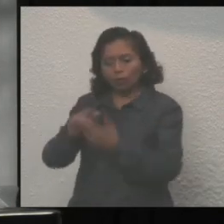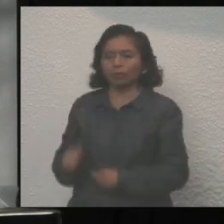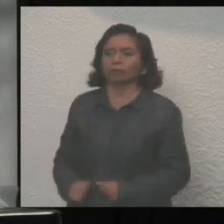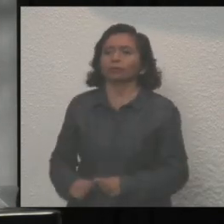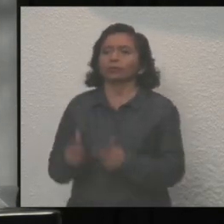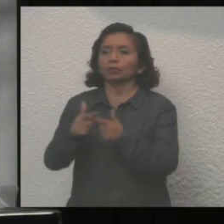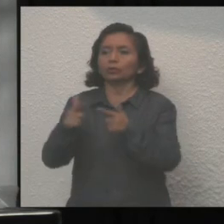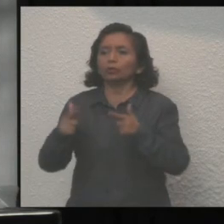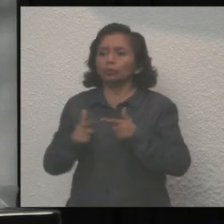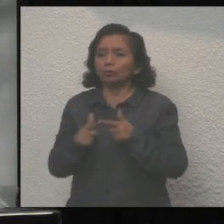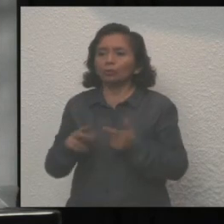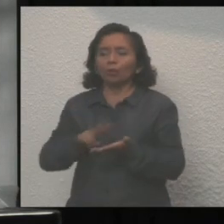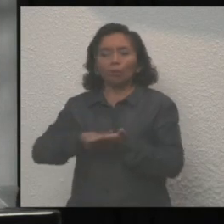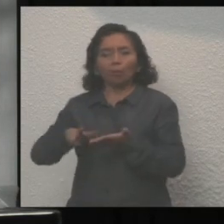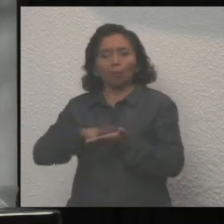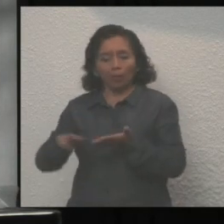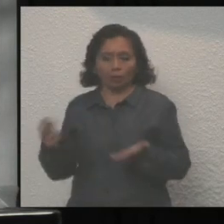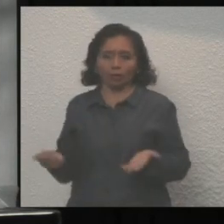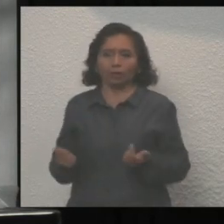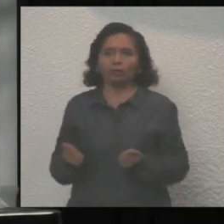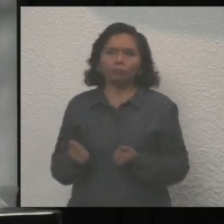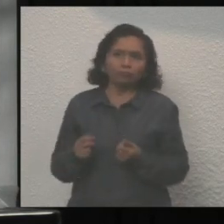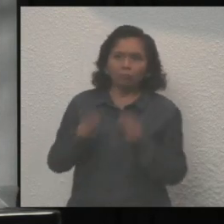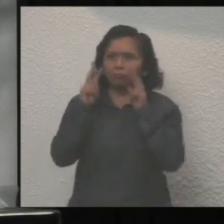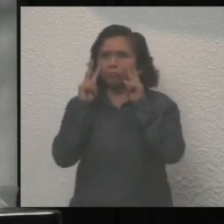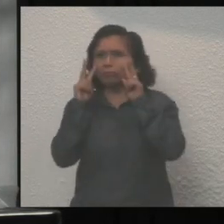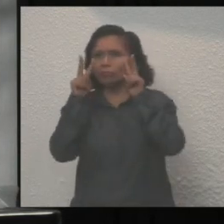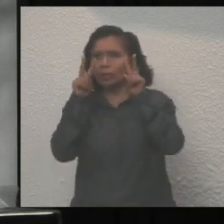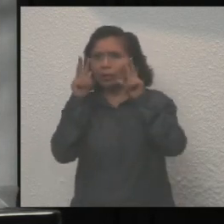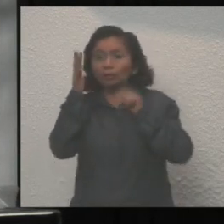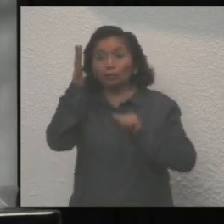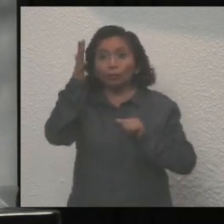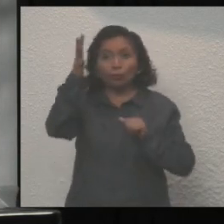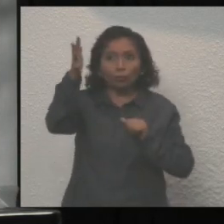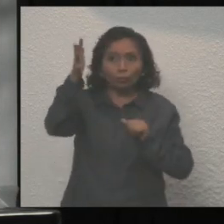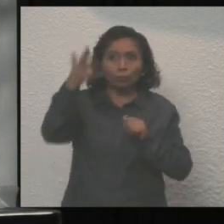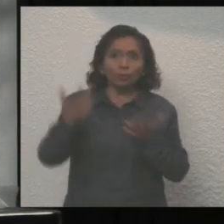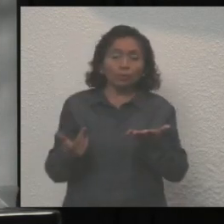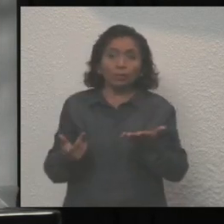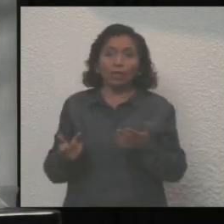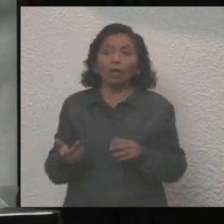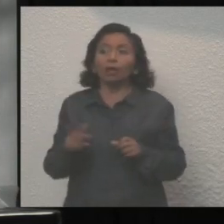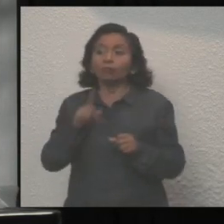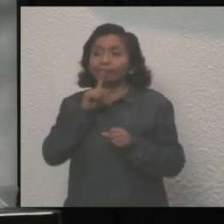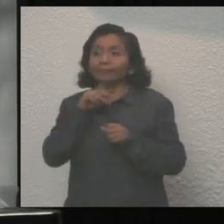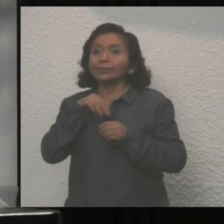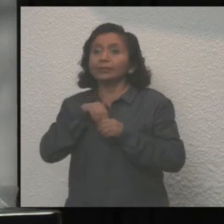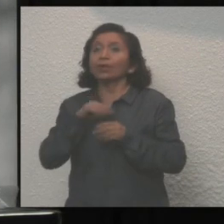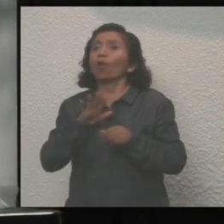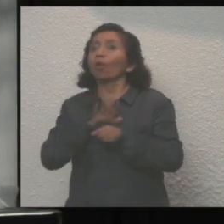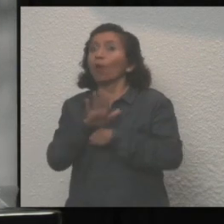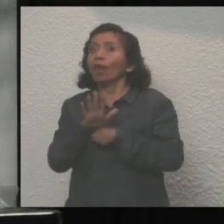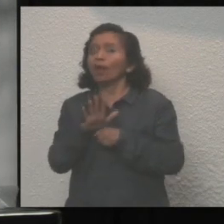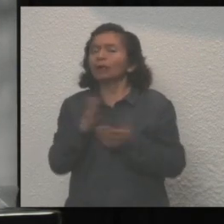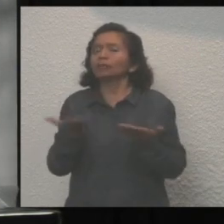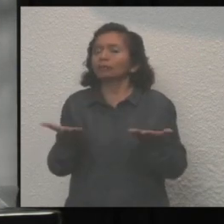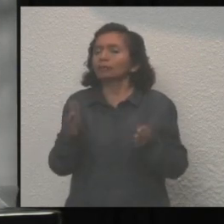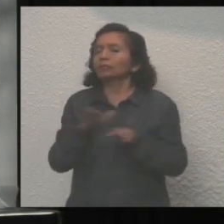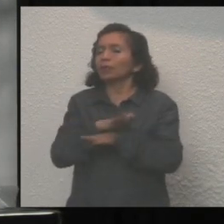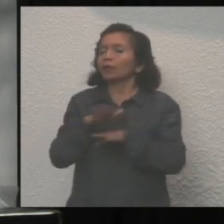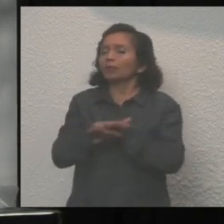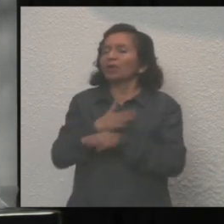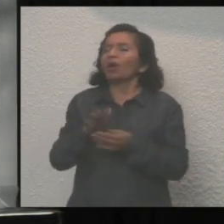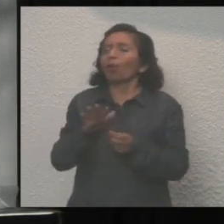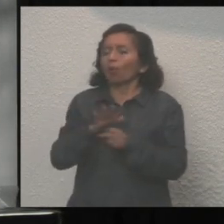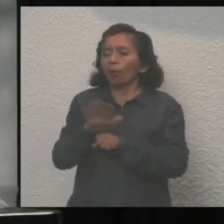Es momento de mirar al futuro y el secreto para cambiar, como lo dije en un informe